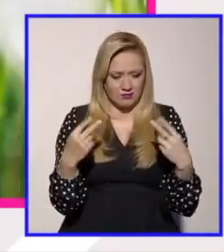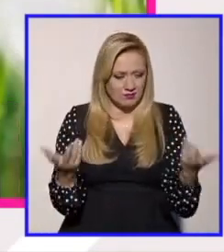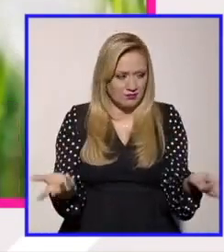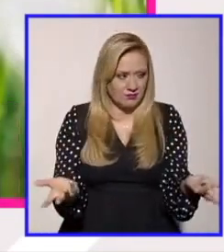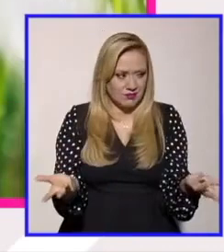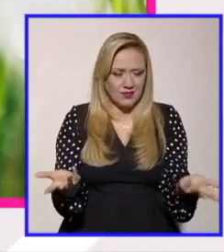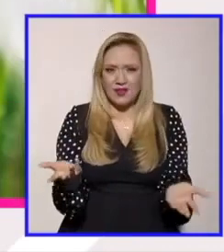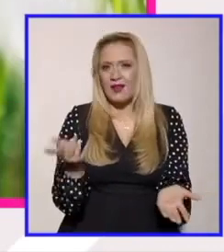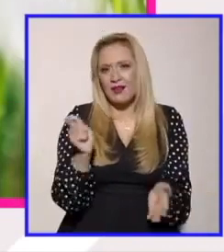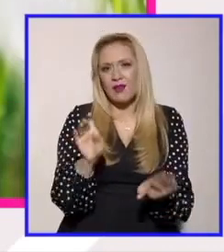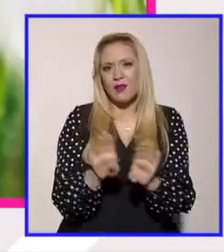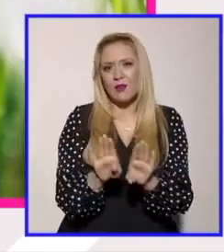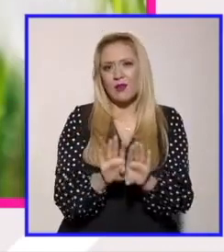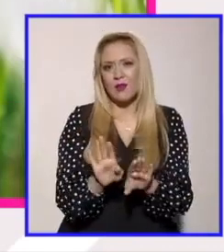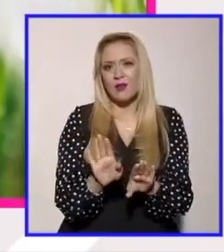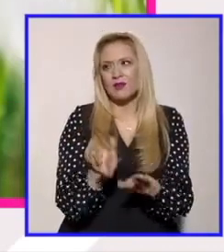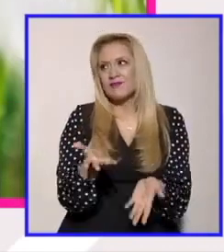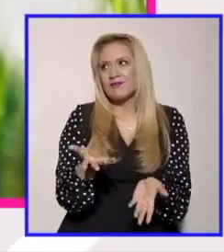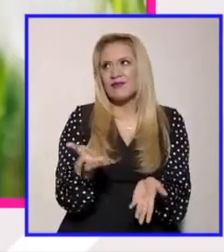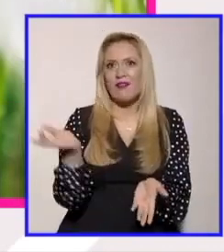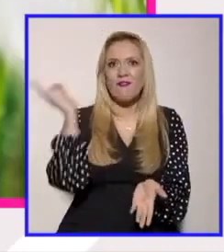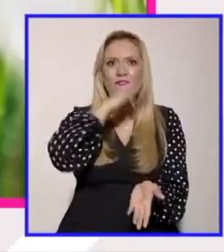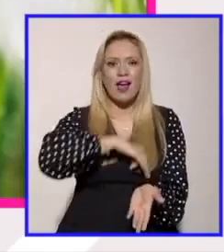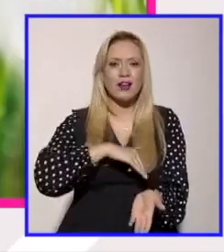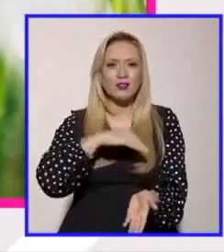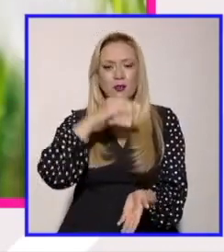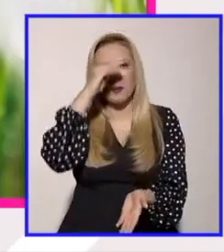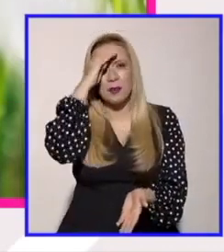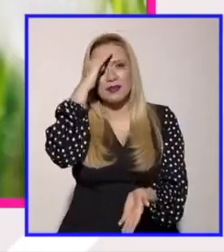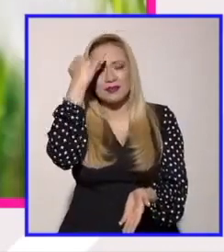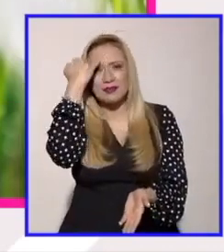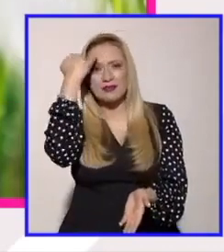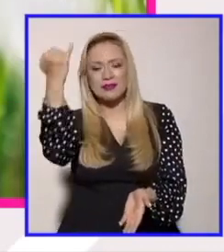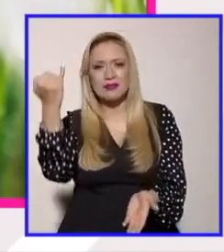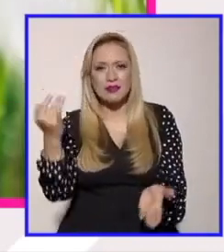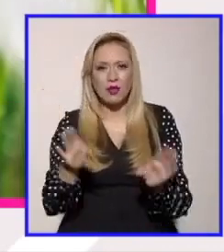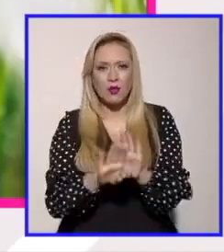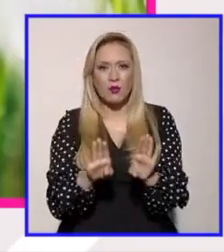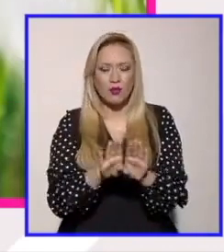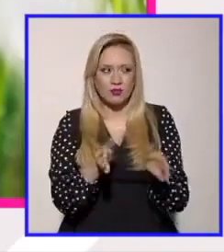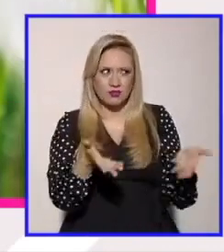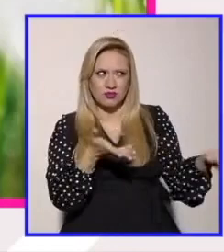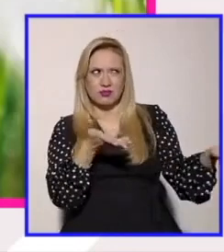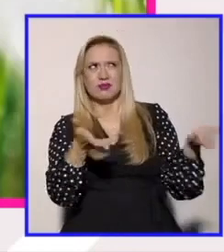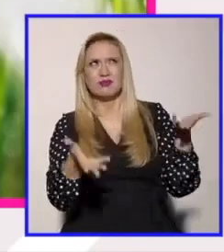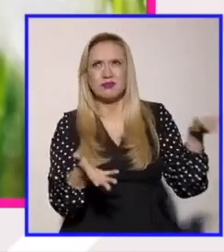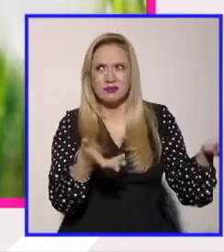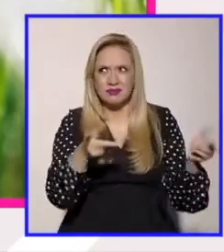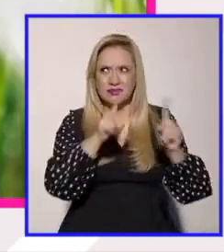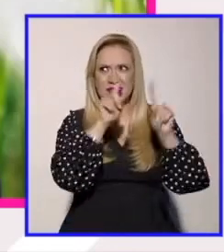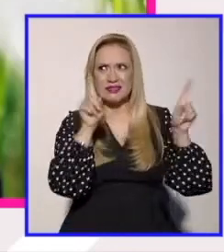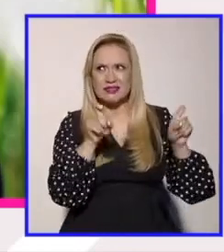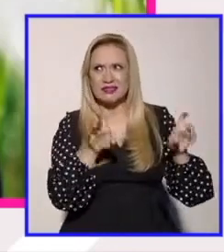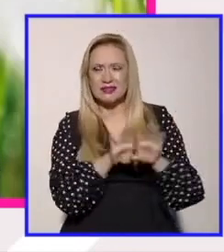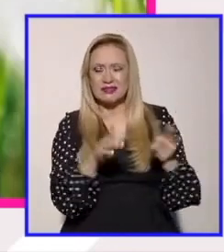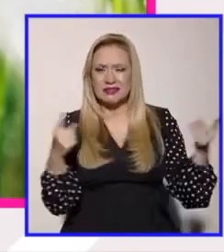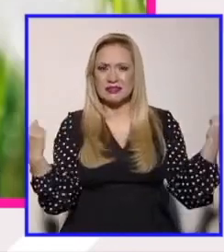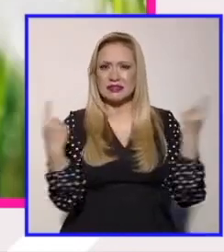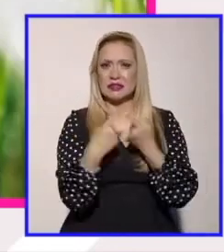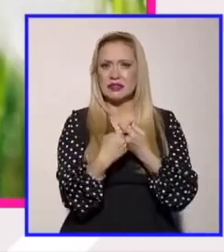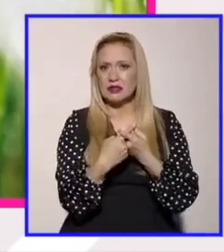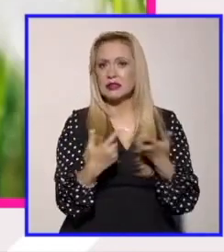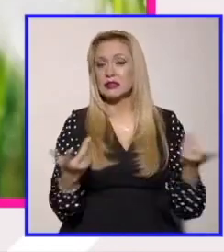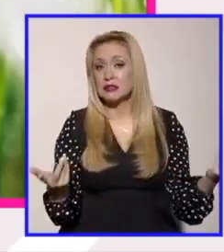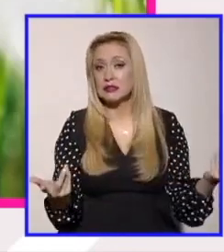Y momentos parecidos los ha habido a lo largo de la historia del feminismo. La propia Marlene L. Gates narra que de hecho incluso en